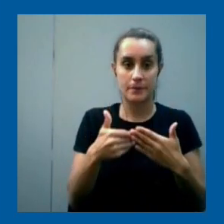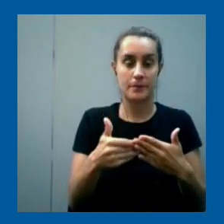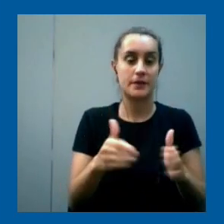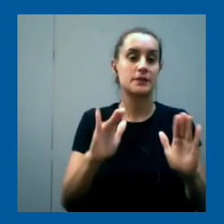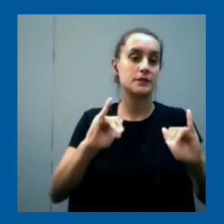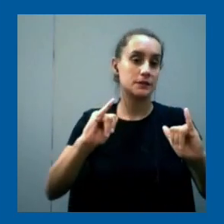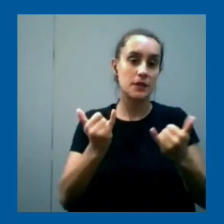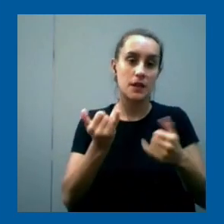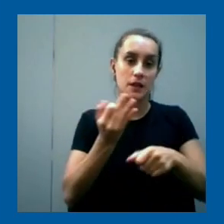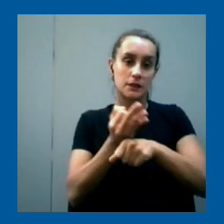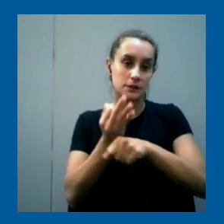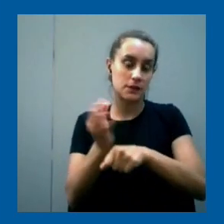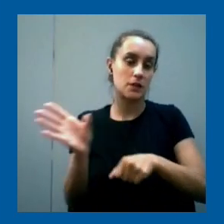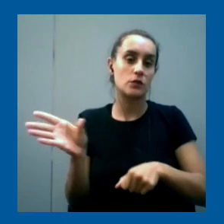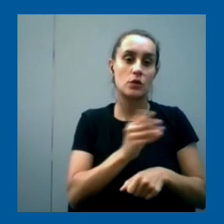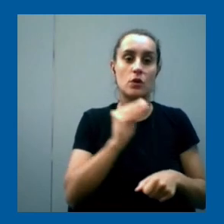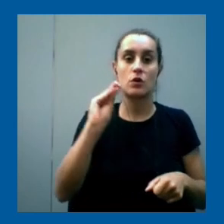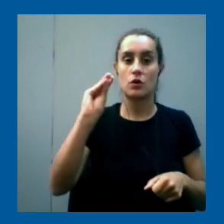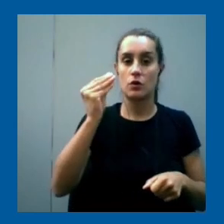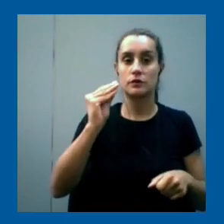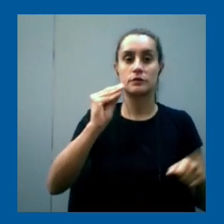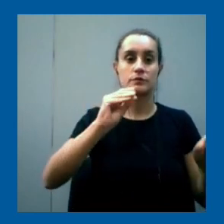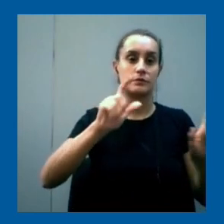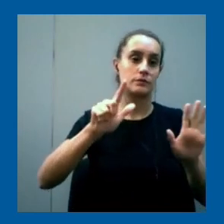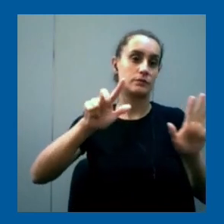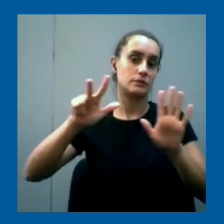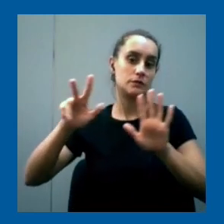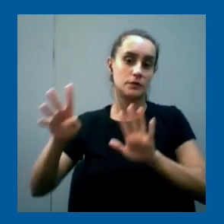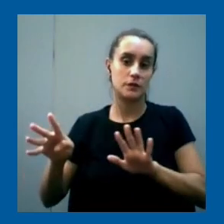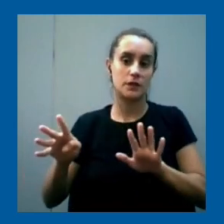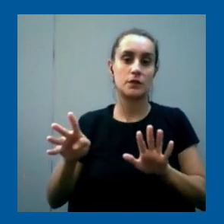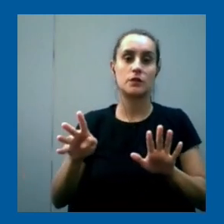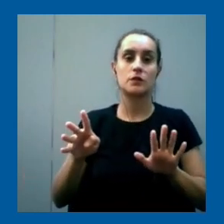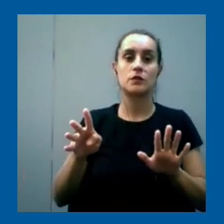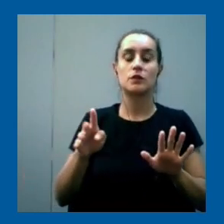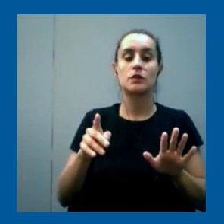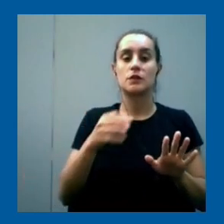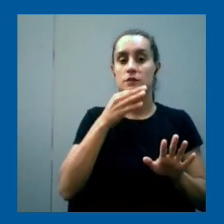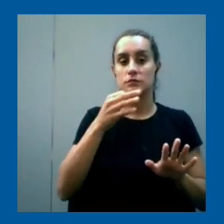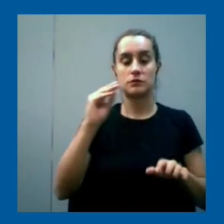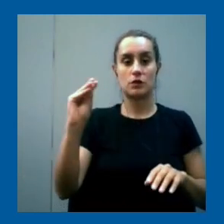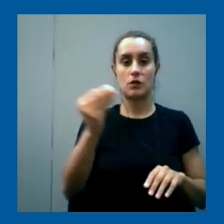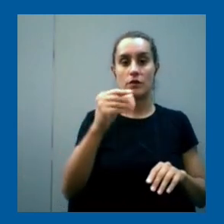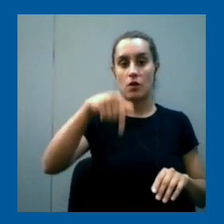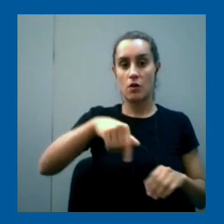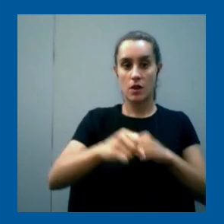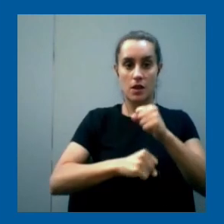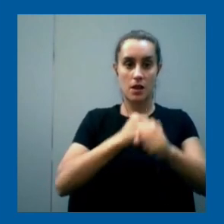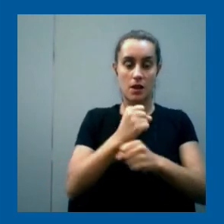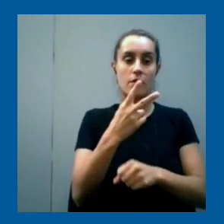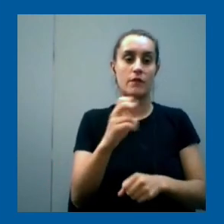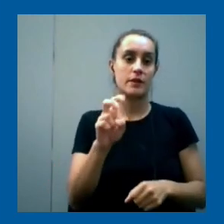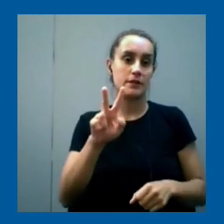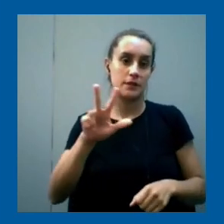jóvenes de séptimo octavo y noveno los jóvenes que hoy en el 2023 empiezan el bachillerato no los